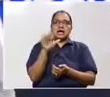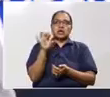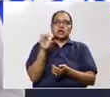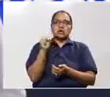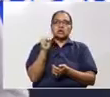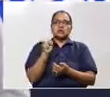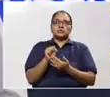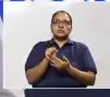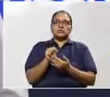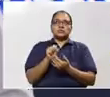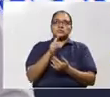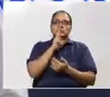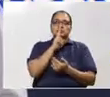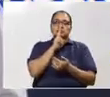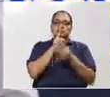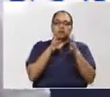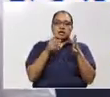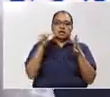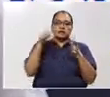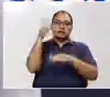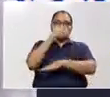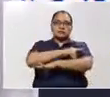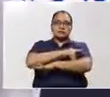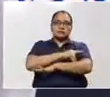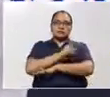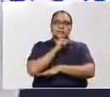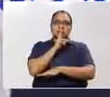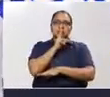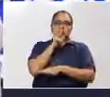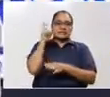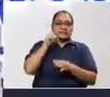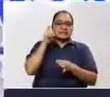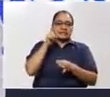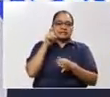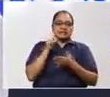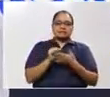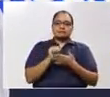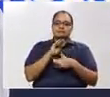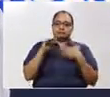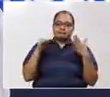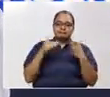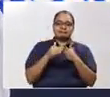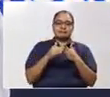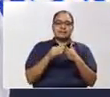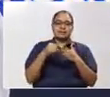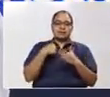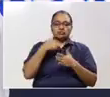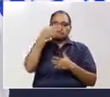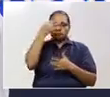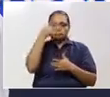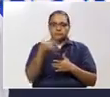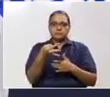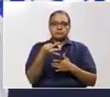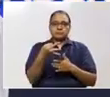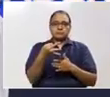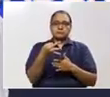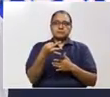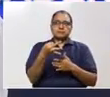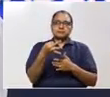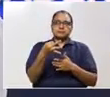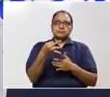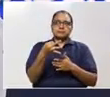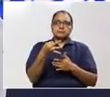Hondureños, hoy en día Honduras nos necesita. Creo que en un